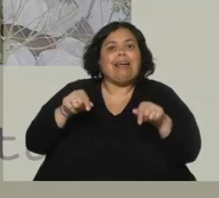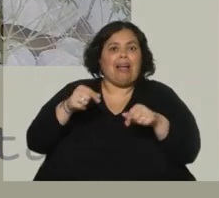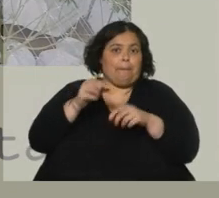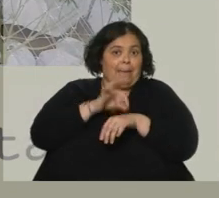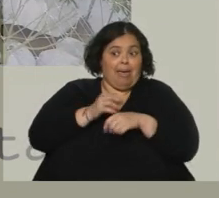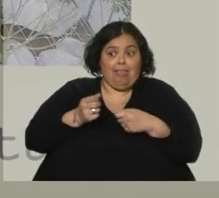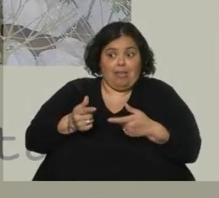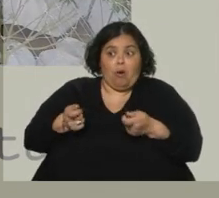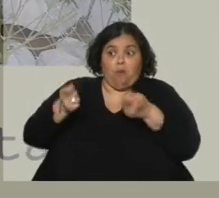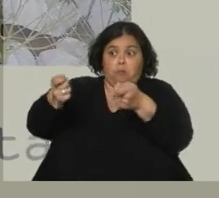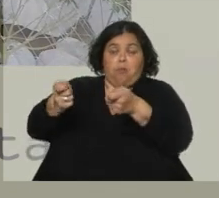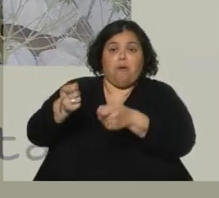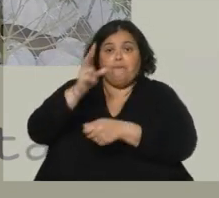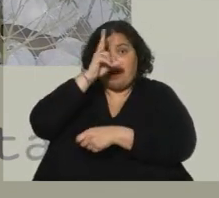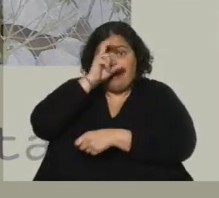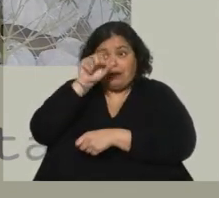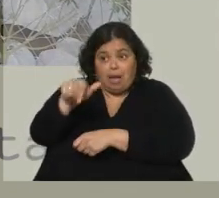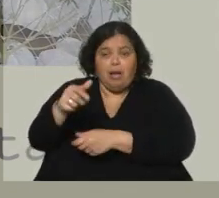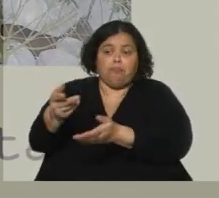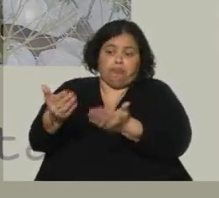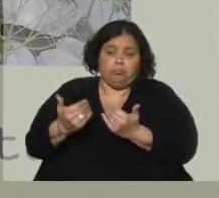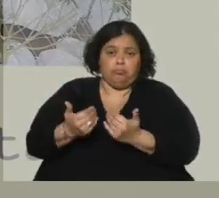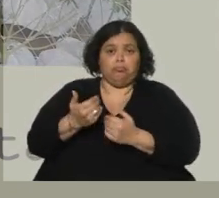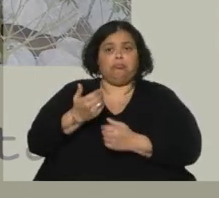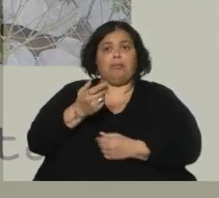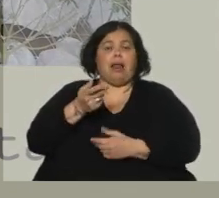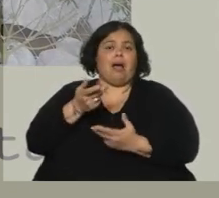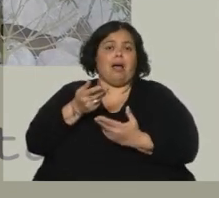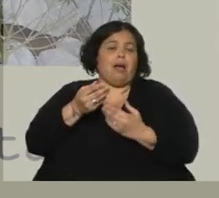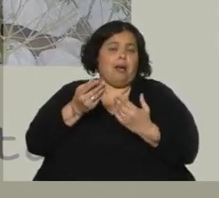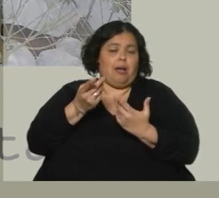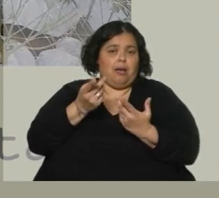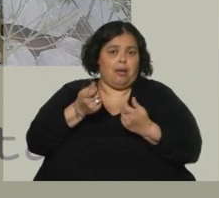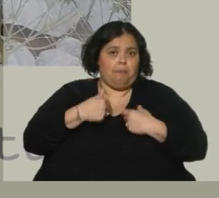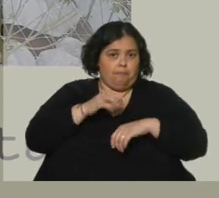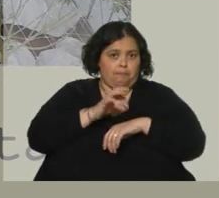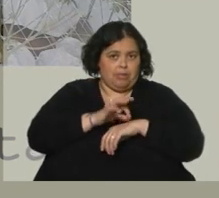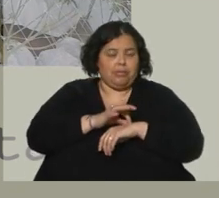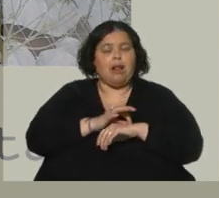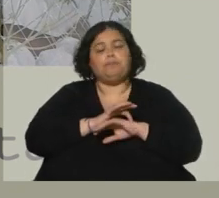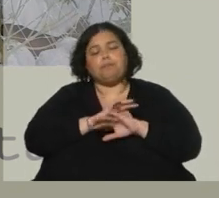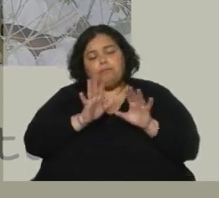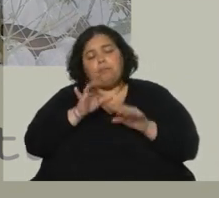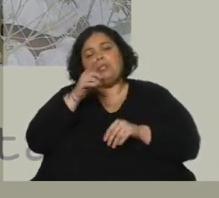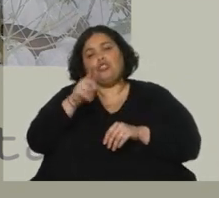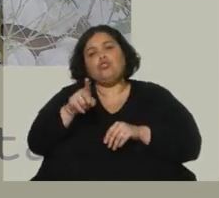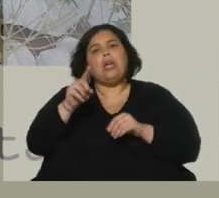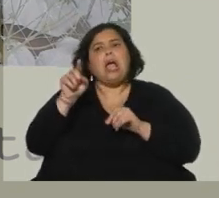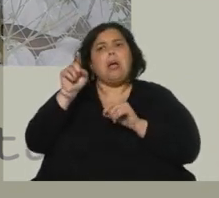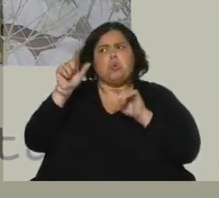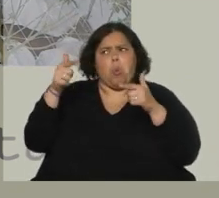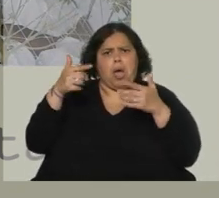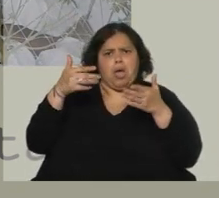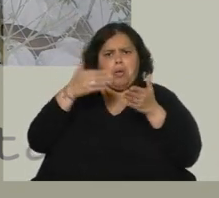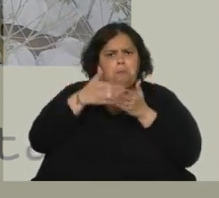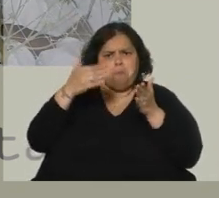y retira el producto. Por lo que vos me contás, no han tenido ningún tipo de traba regulatoria a la